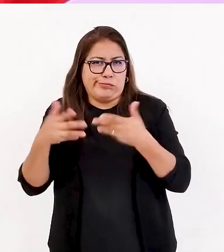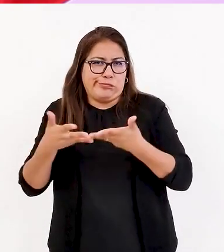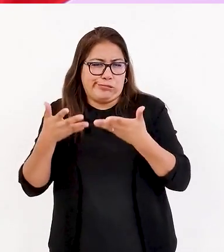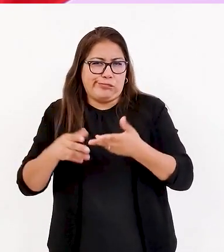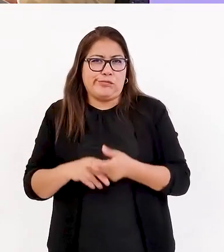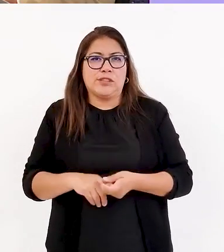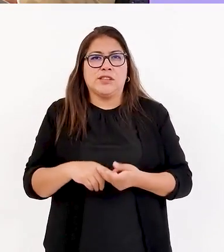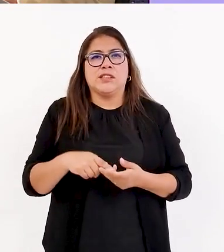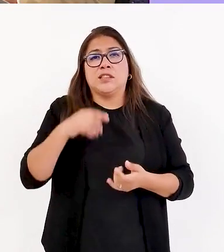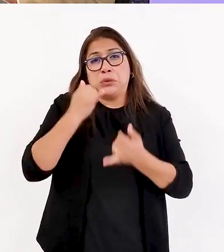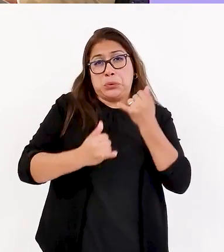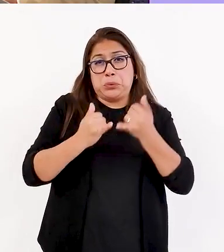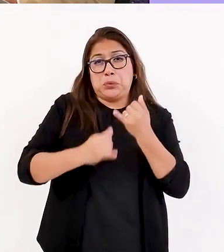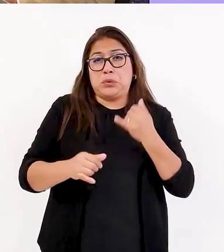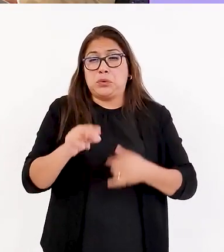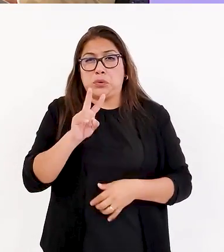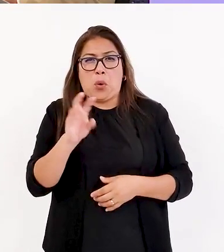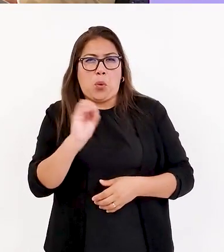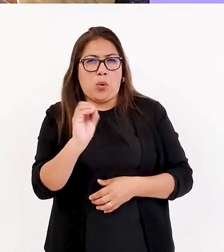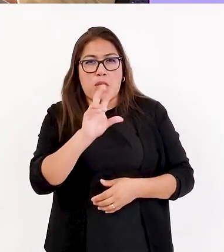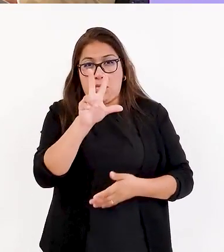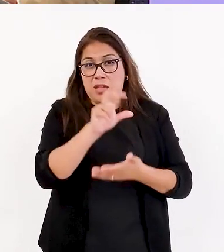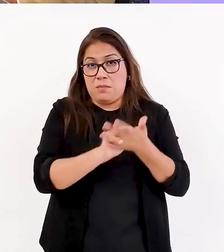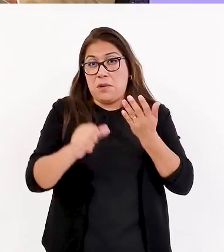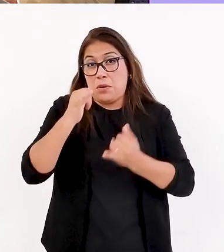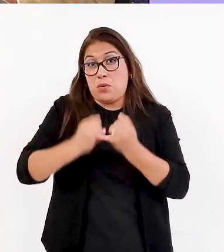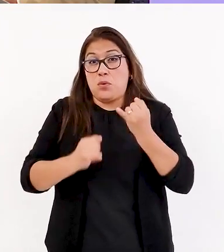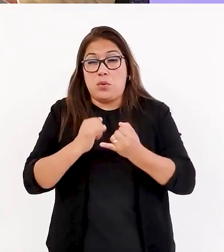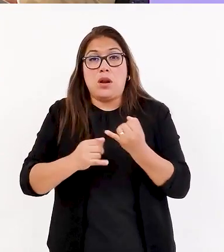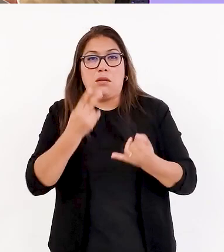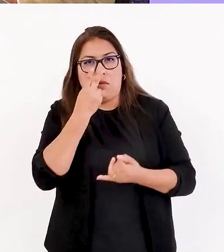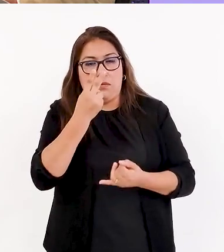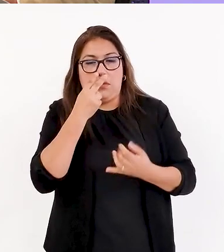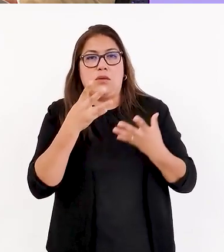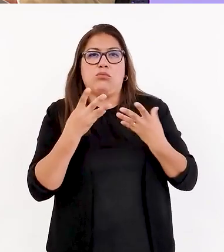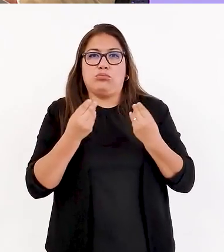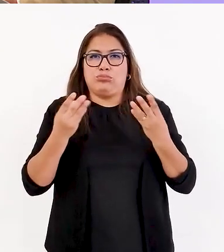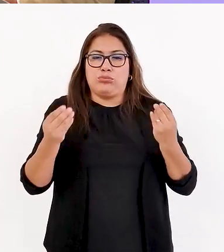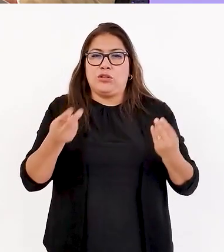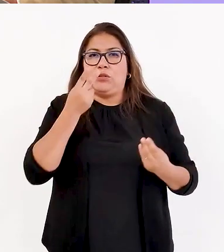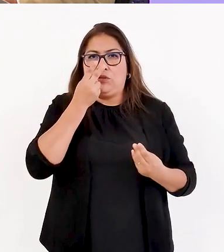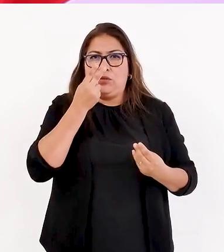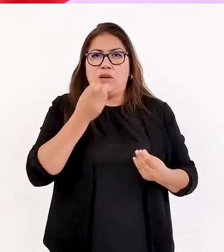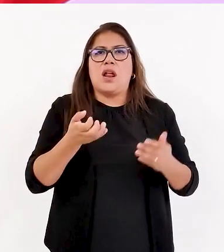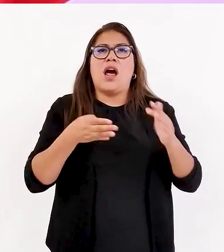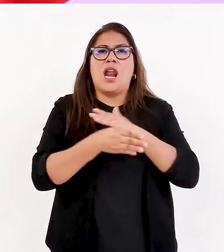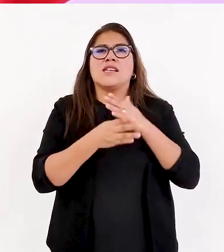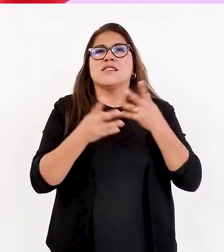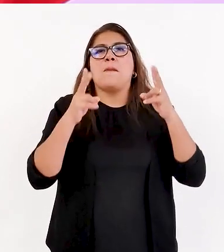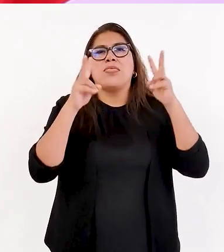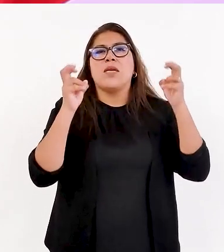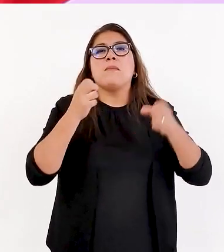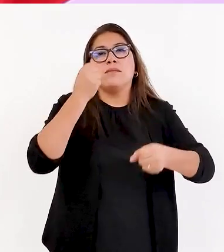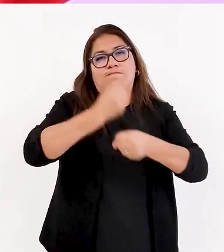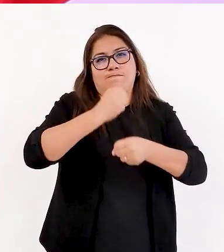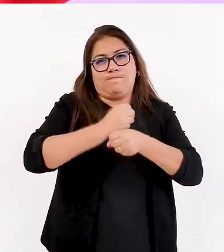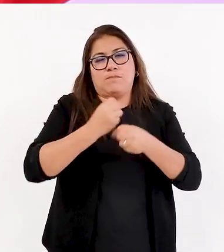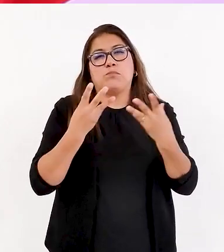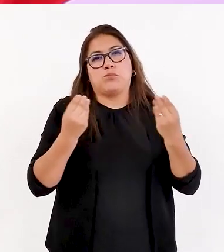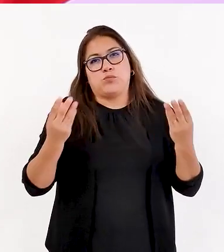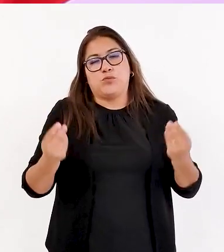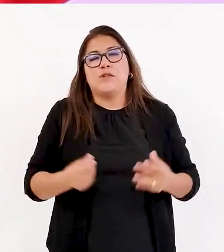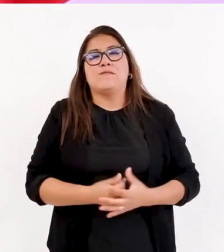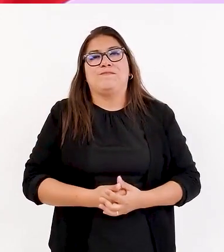en los últimos dos o tres meses, el que está siendo también muy solicitado es el tema de acceso al empleo, ¿no?